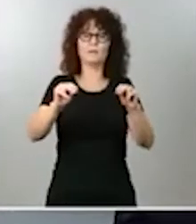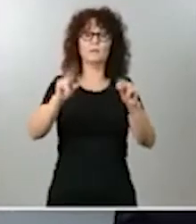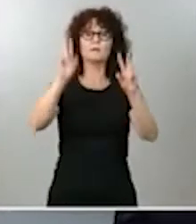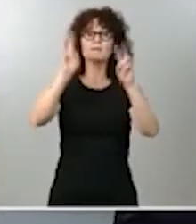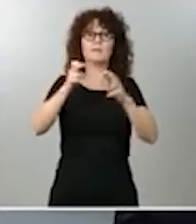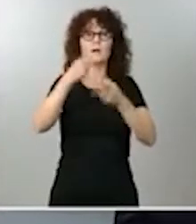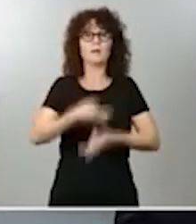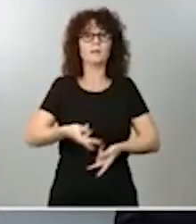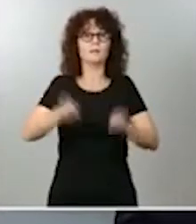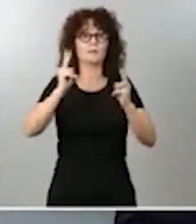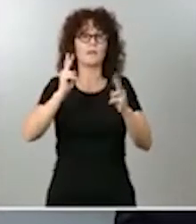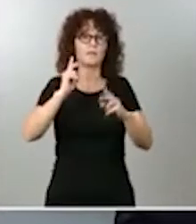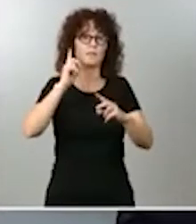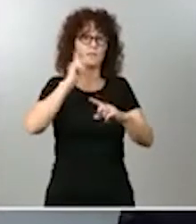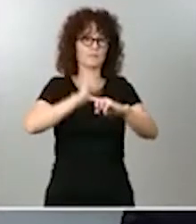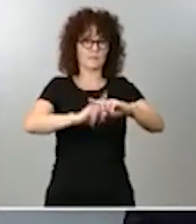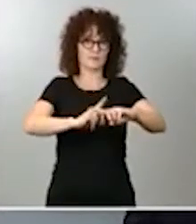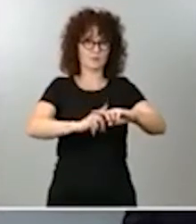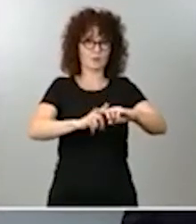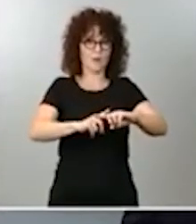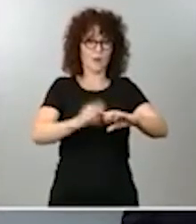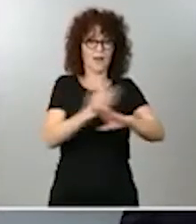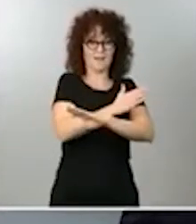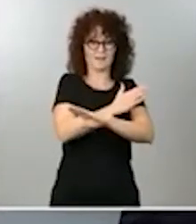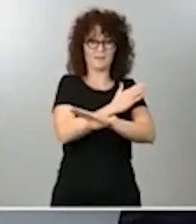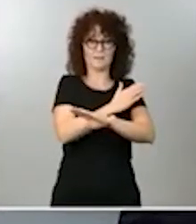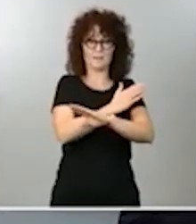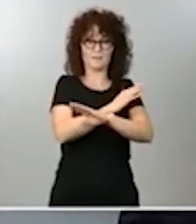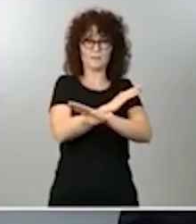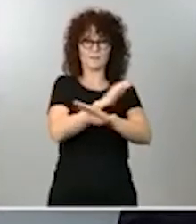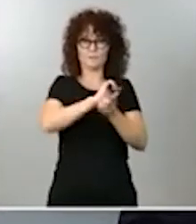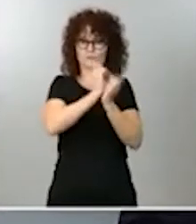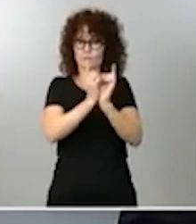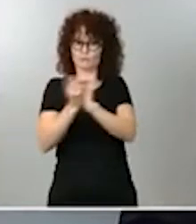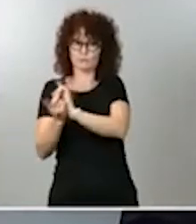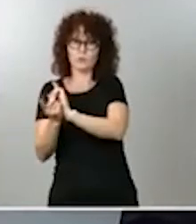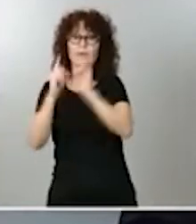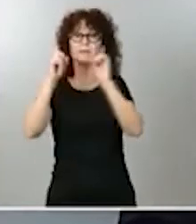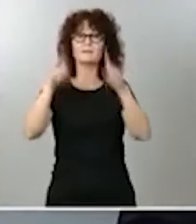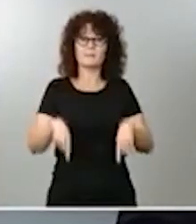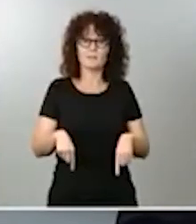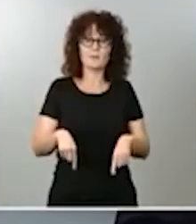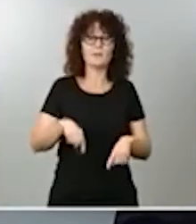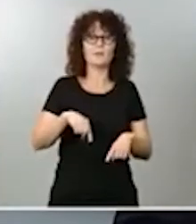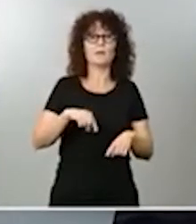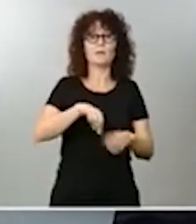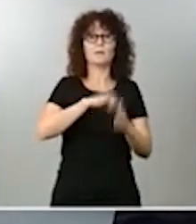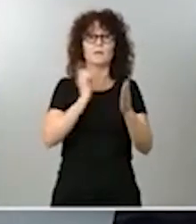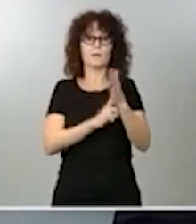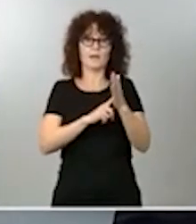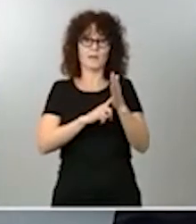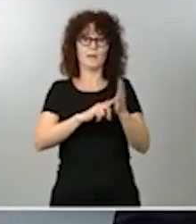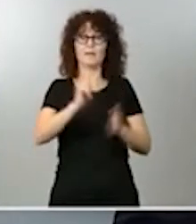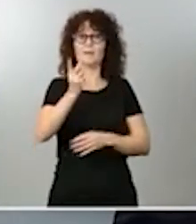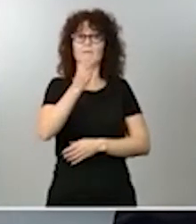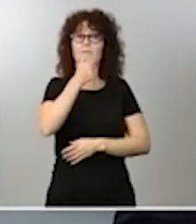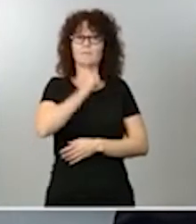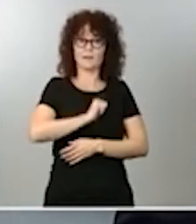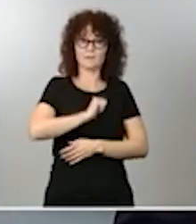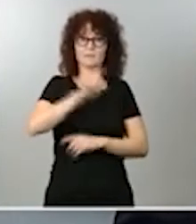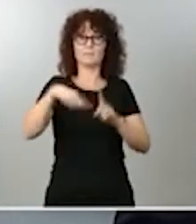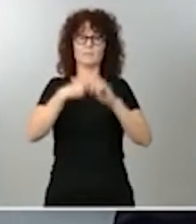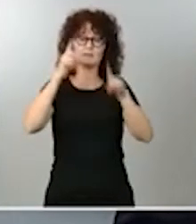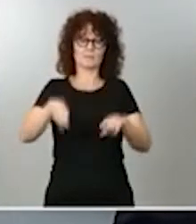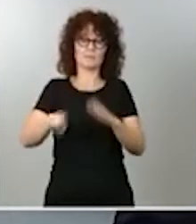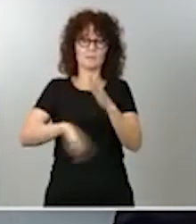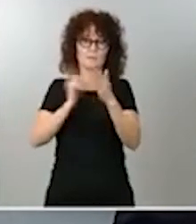modificaciones, y si nos puede avanzar en qué proceso está la ley TRAN y la reforma del aborto que usted misma ha avanzado recientemente. Gracias.